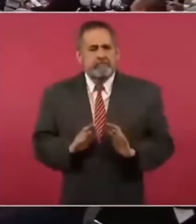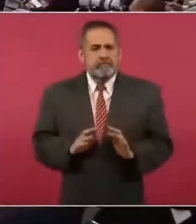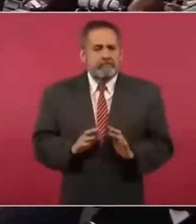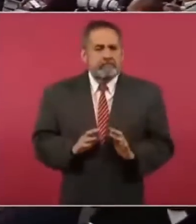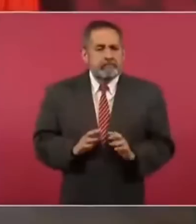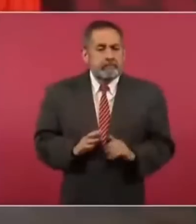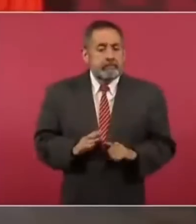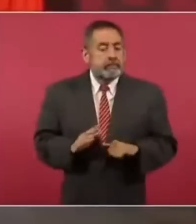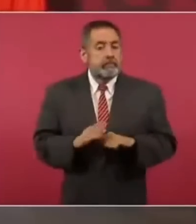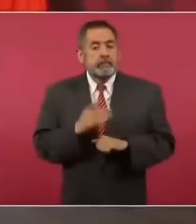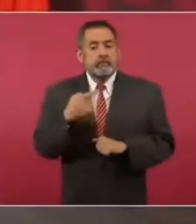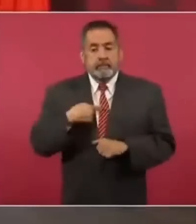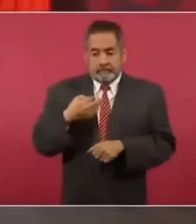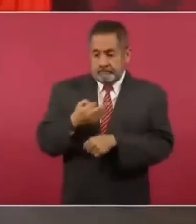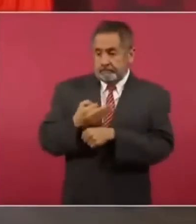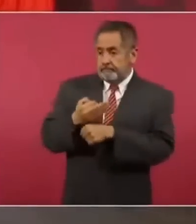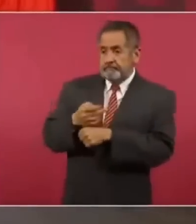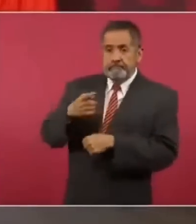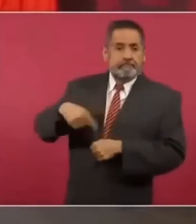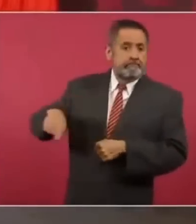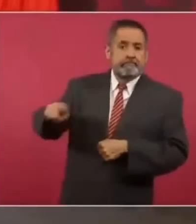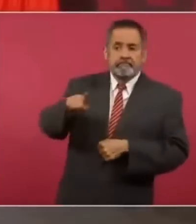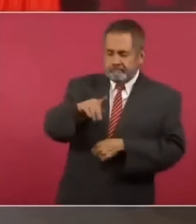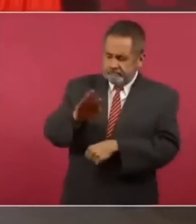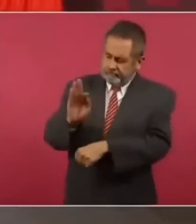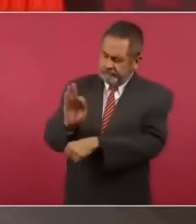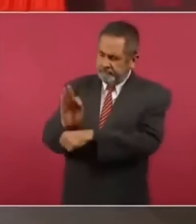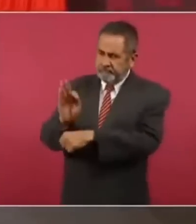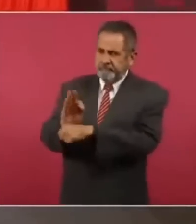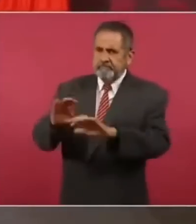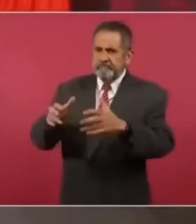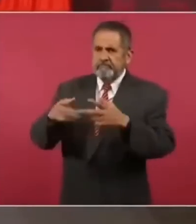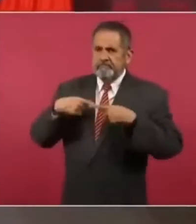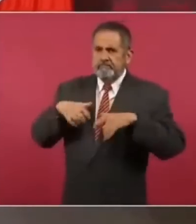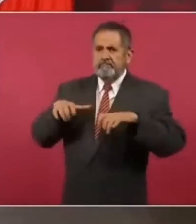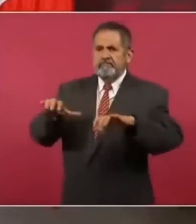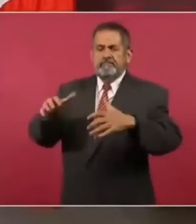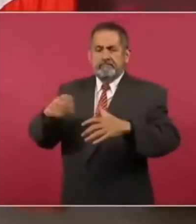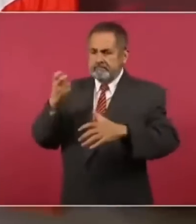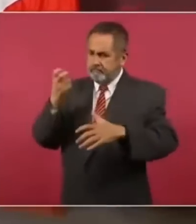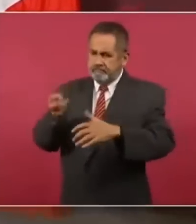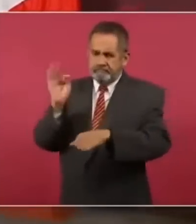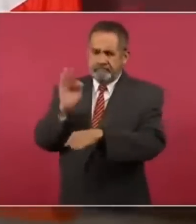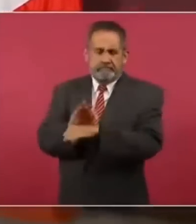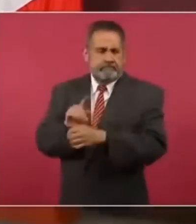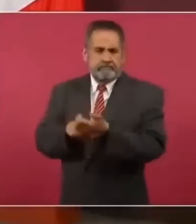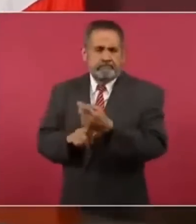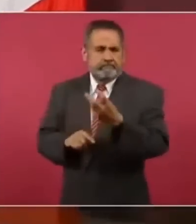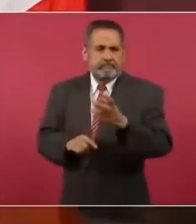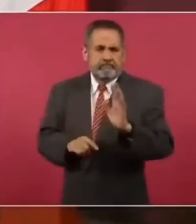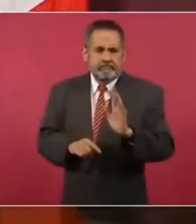nosotros estamos aquí para defender el interés público y